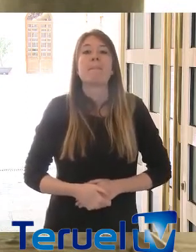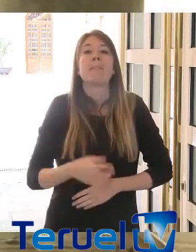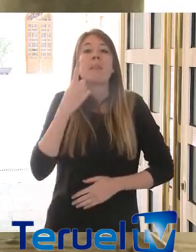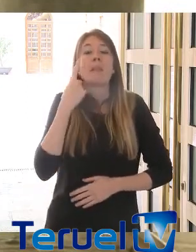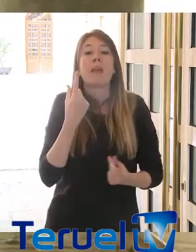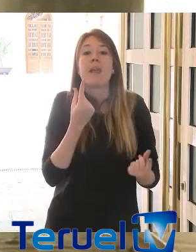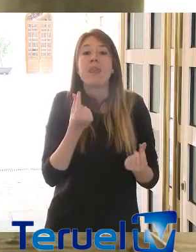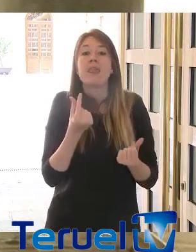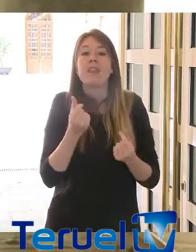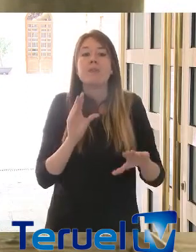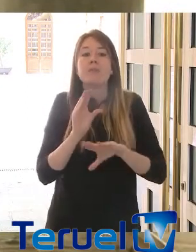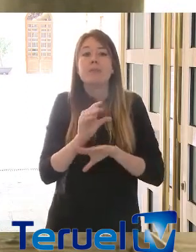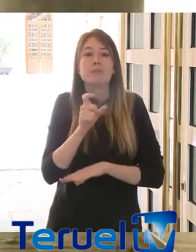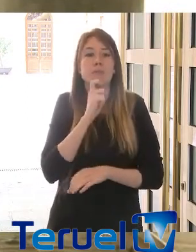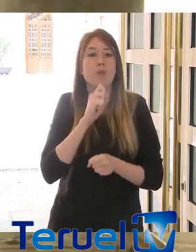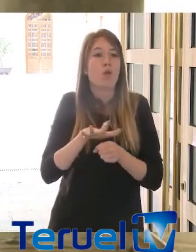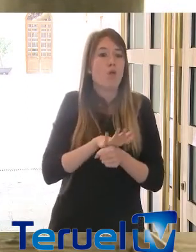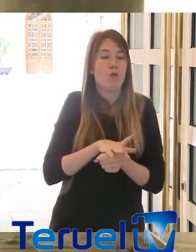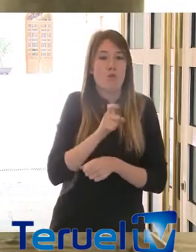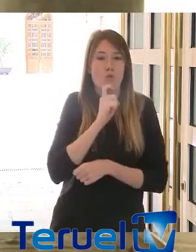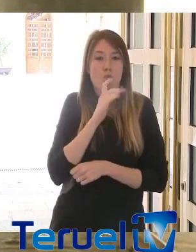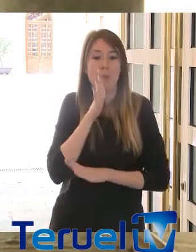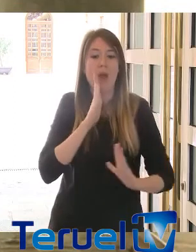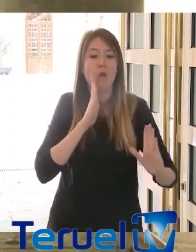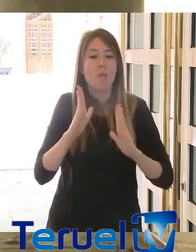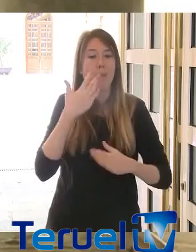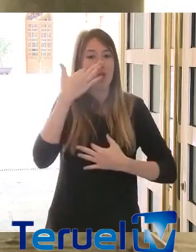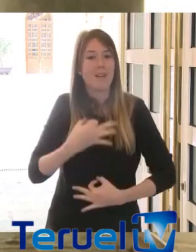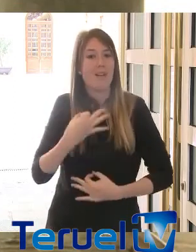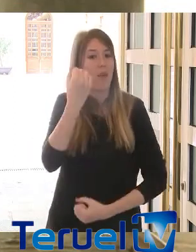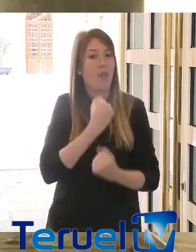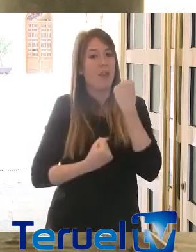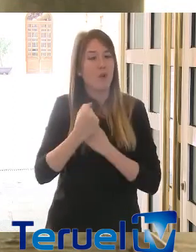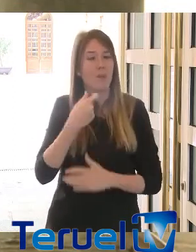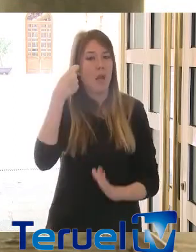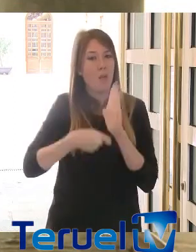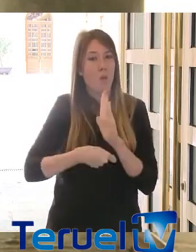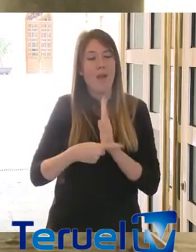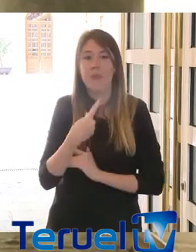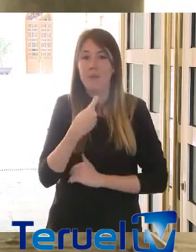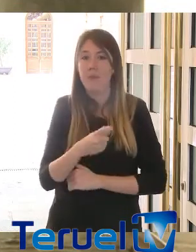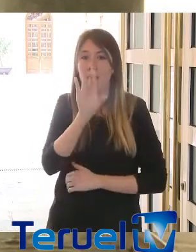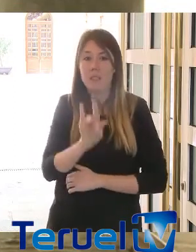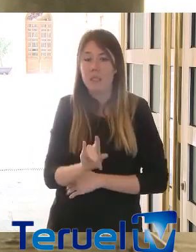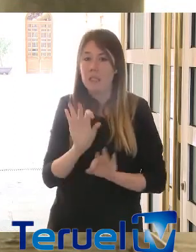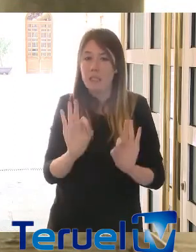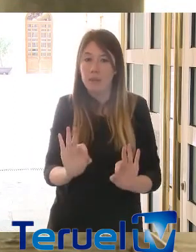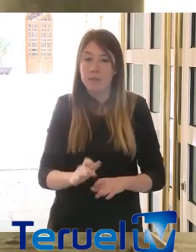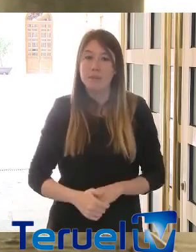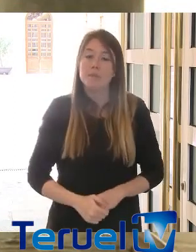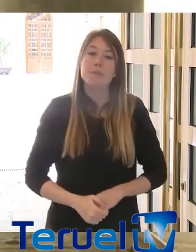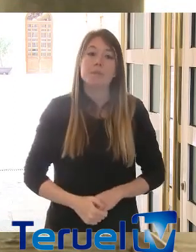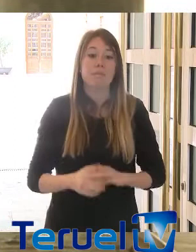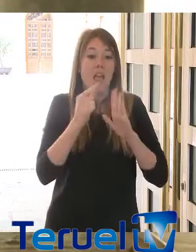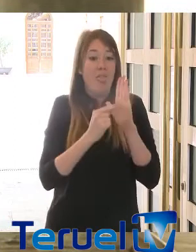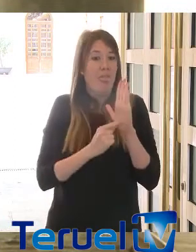dinero se va a contar. Estamos en un momento de una realidad económica bastante dura, difícil, no cabe ninguna duda. Ahí